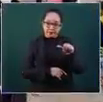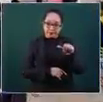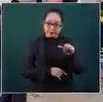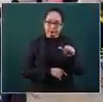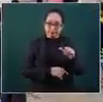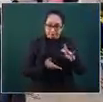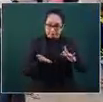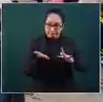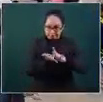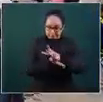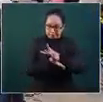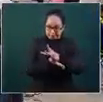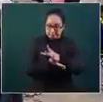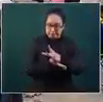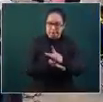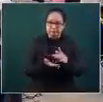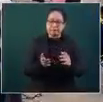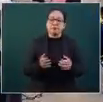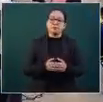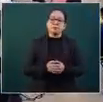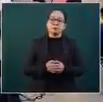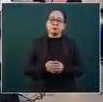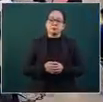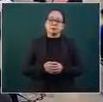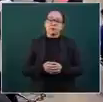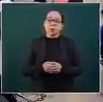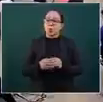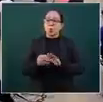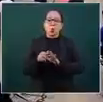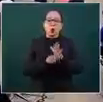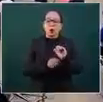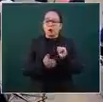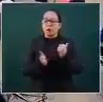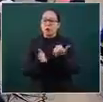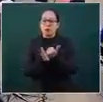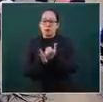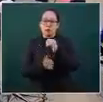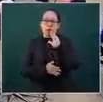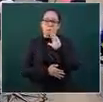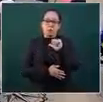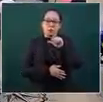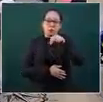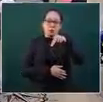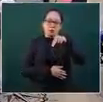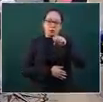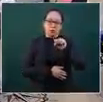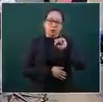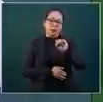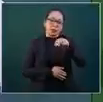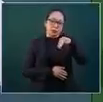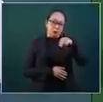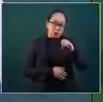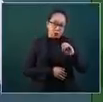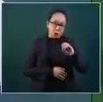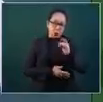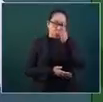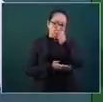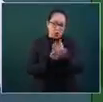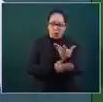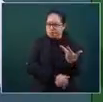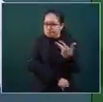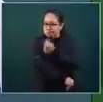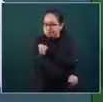con la vacuna CanSino, que es una sola dosis,